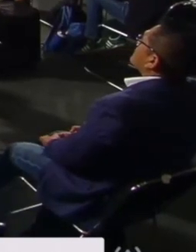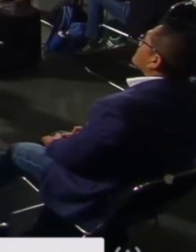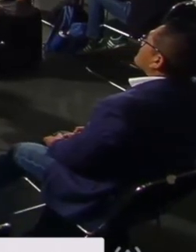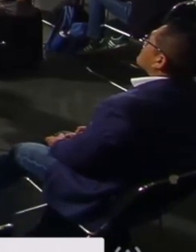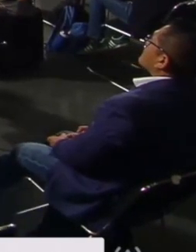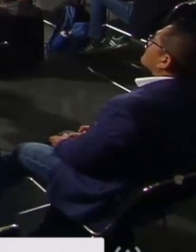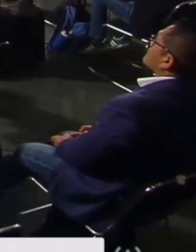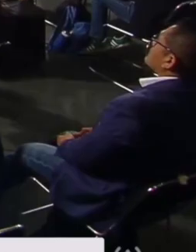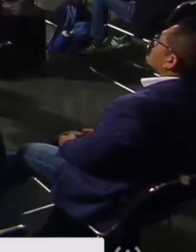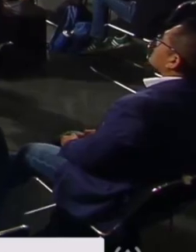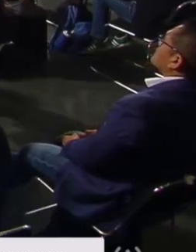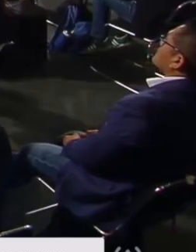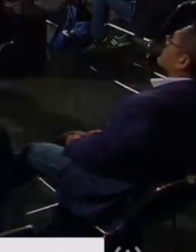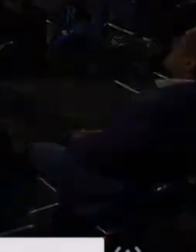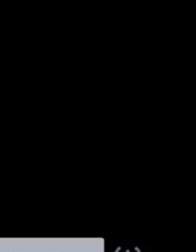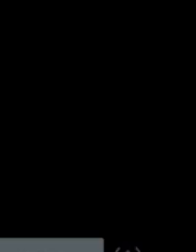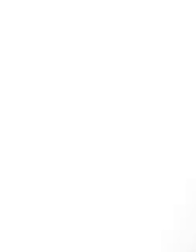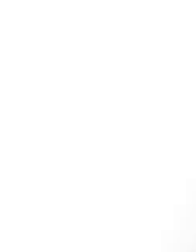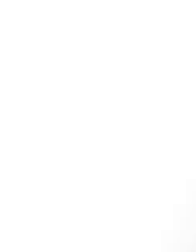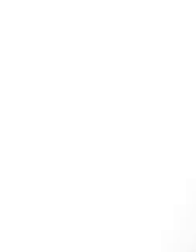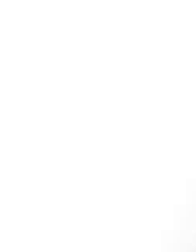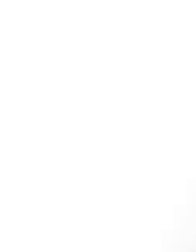Secretaría de Infraestructura, Comunicaciones y Transportes.